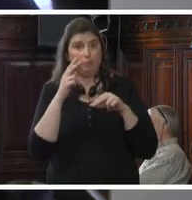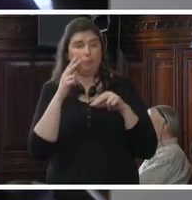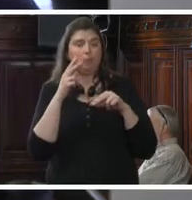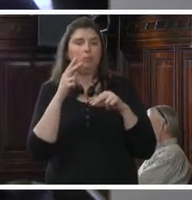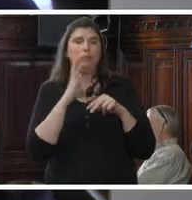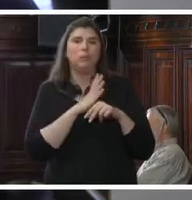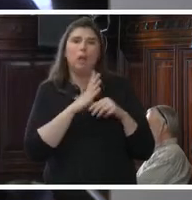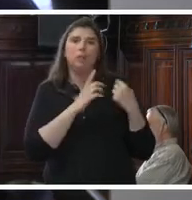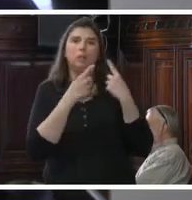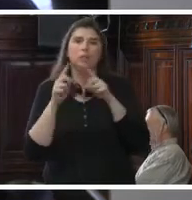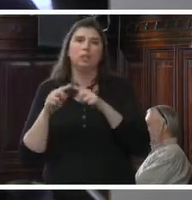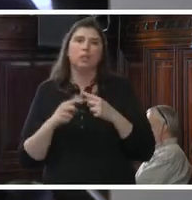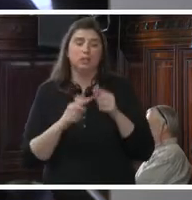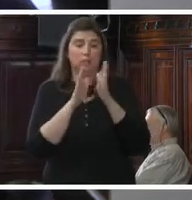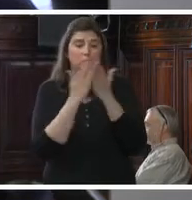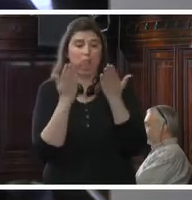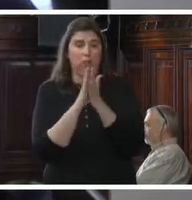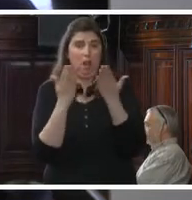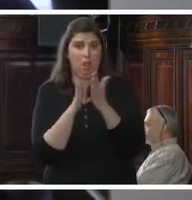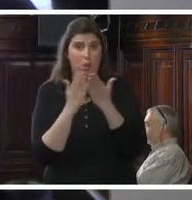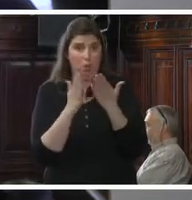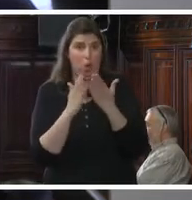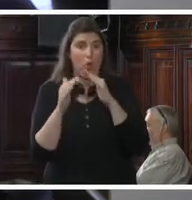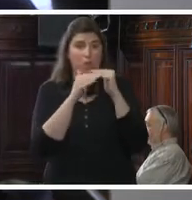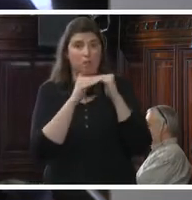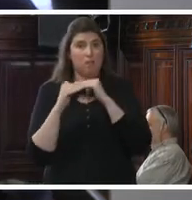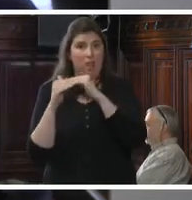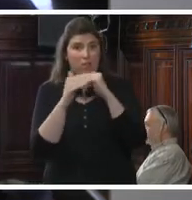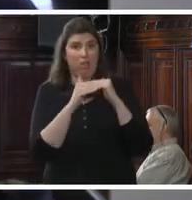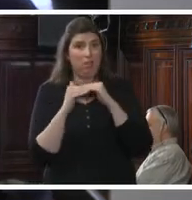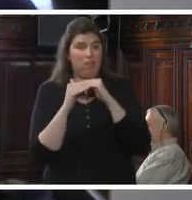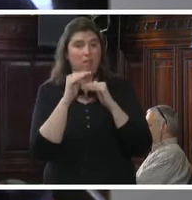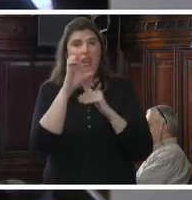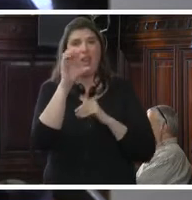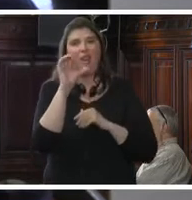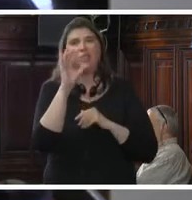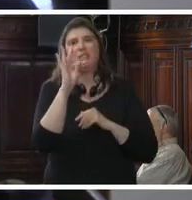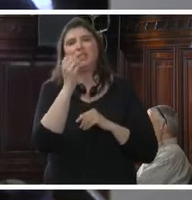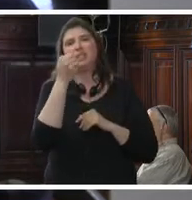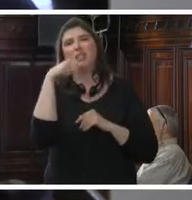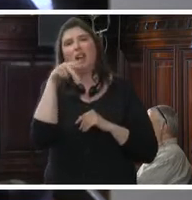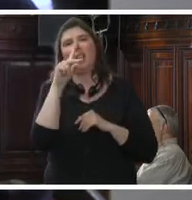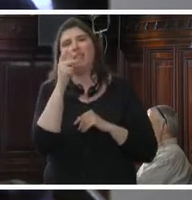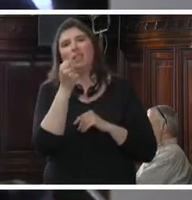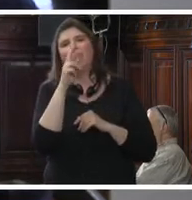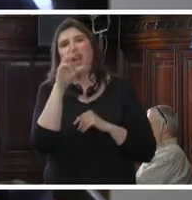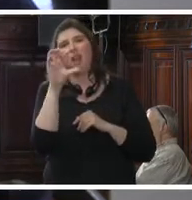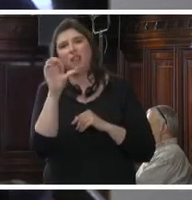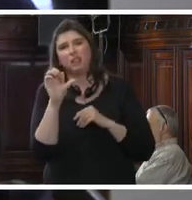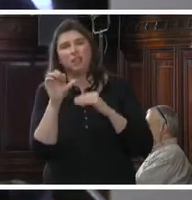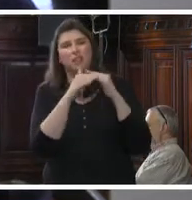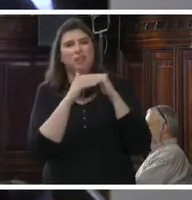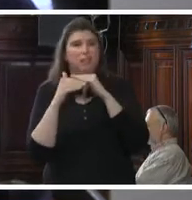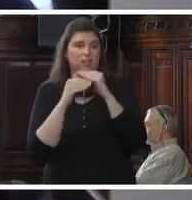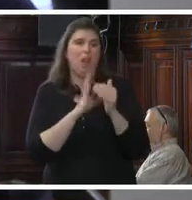tema. En este libro de estándares que les digo, hay un manejo de diagnósticos y de pronósticos. Y